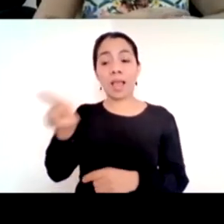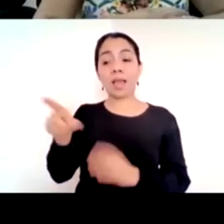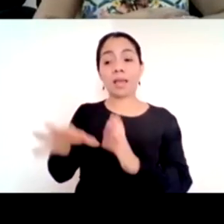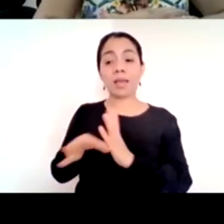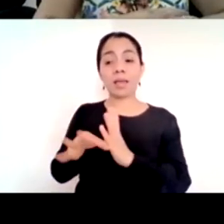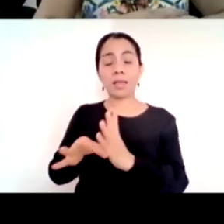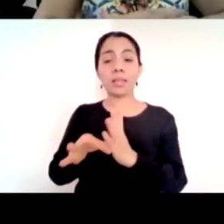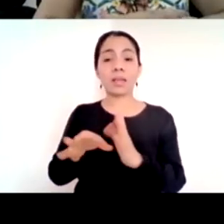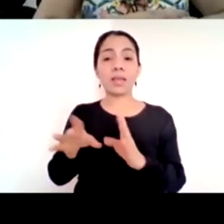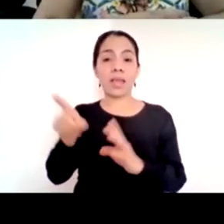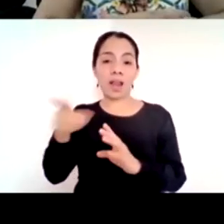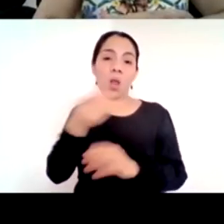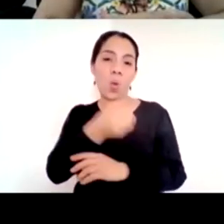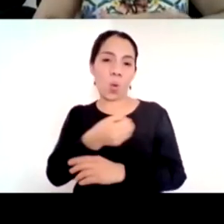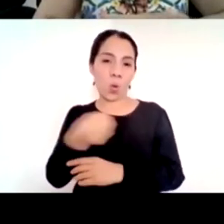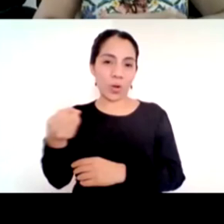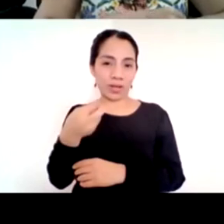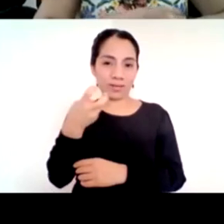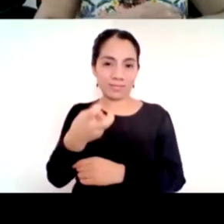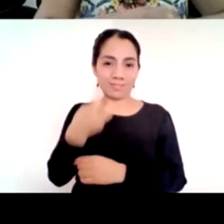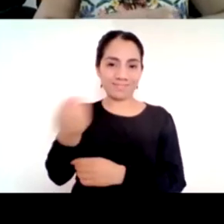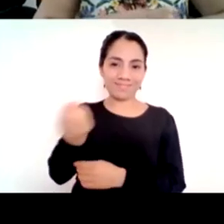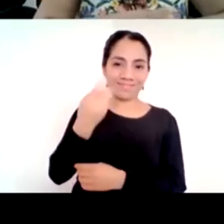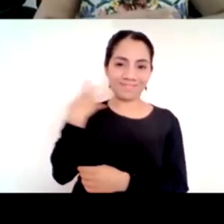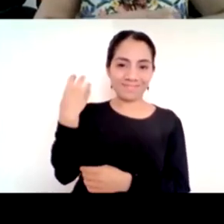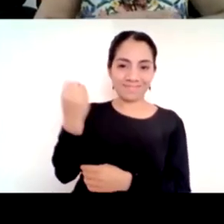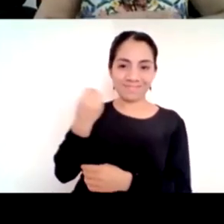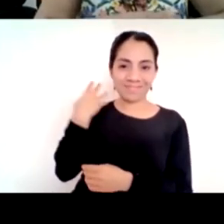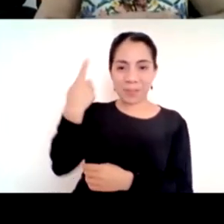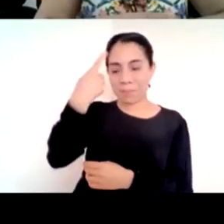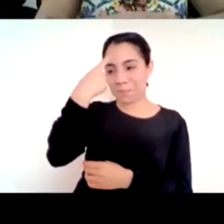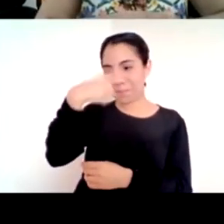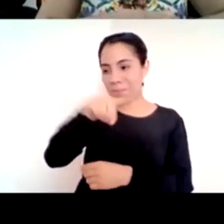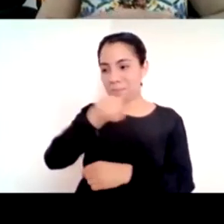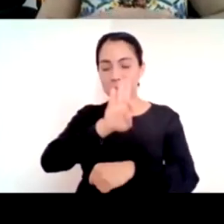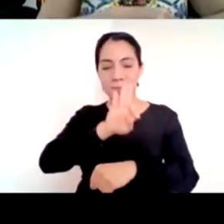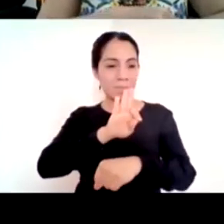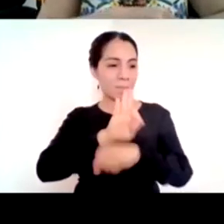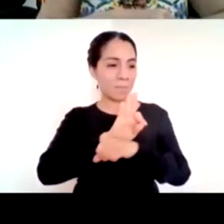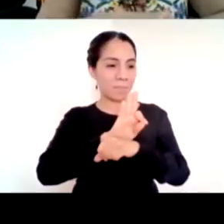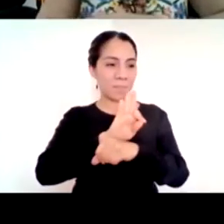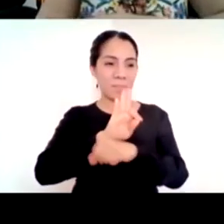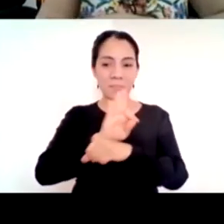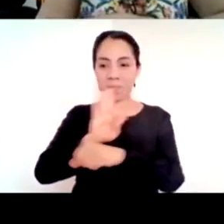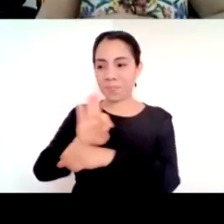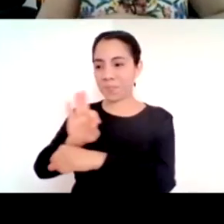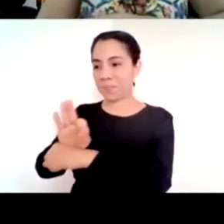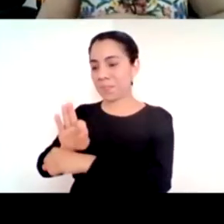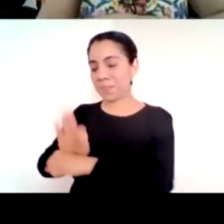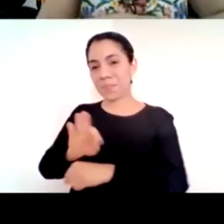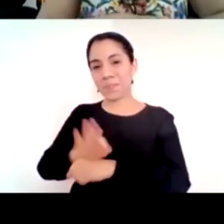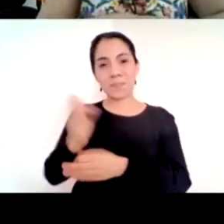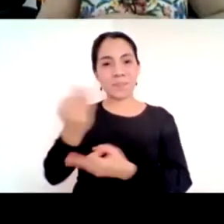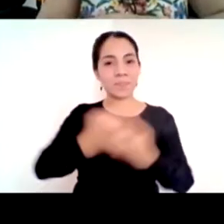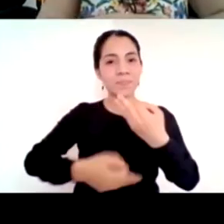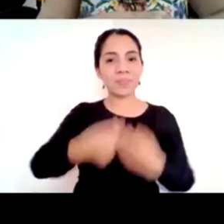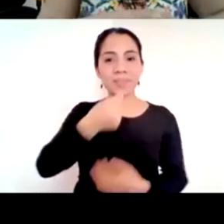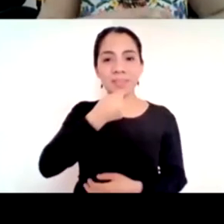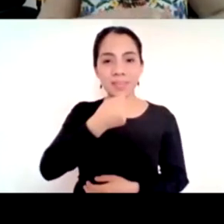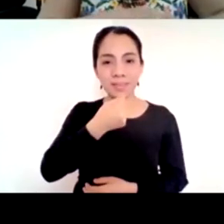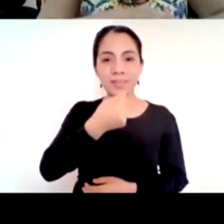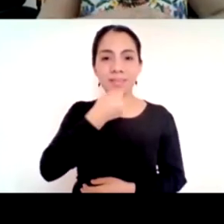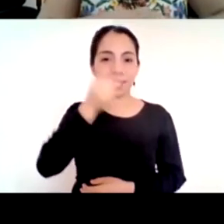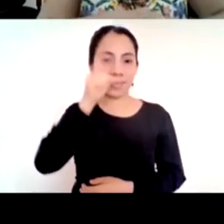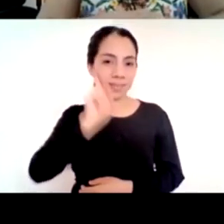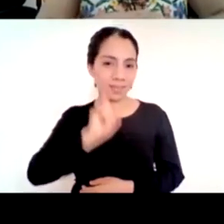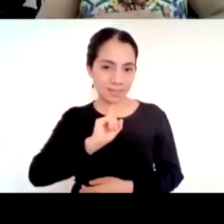conversatorio por la protección que le brinda a nuestras niñas y niños y solo quiero